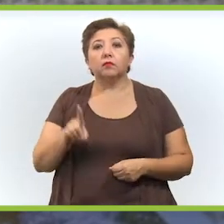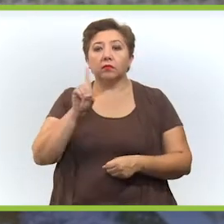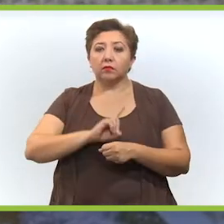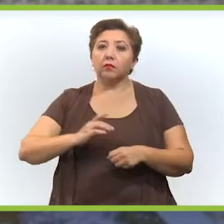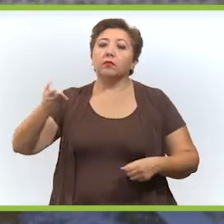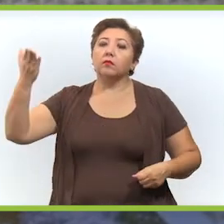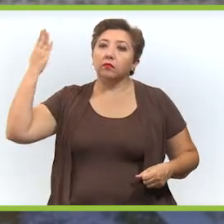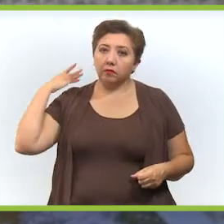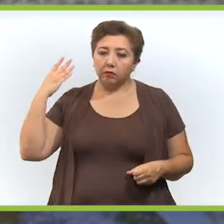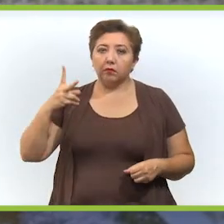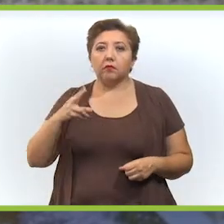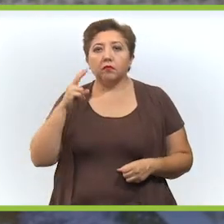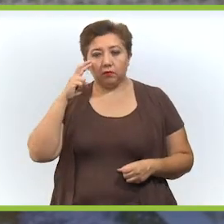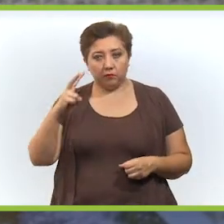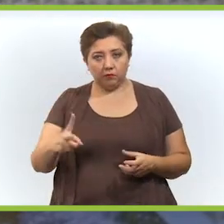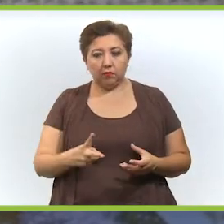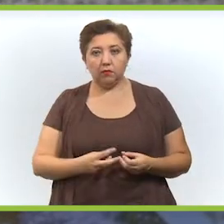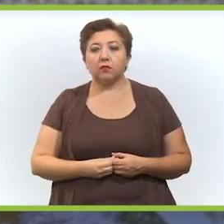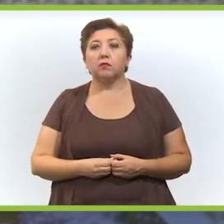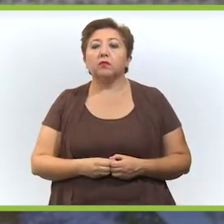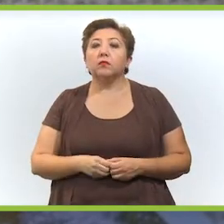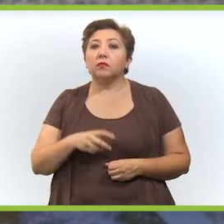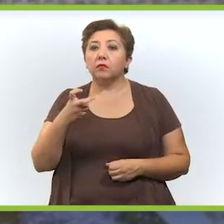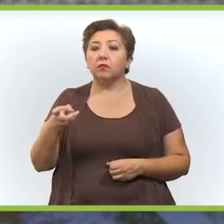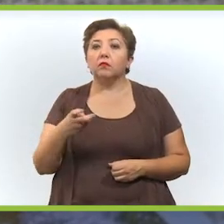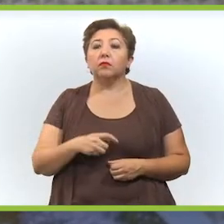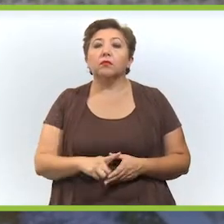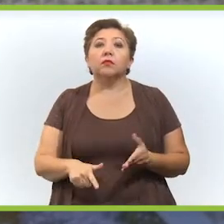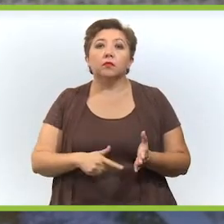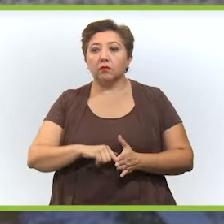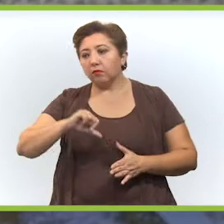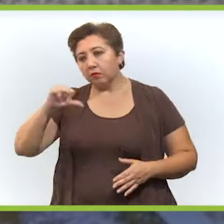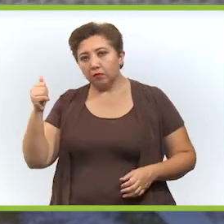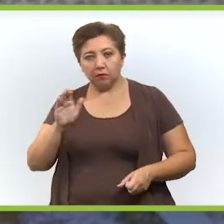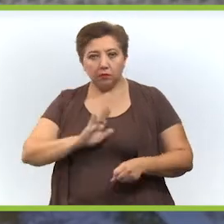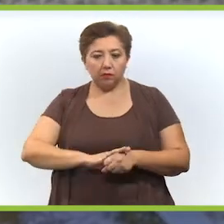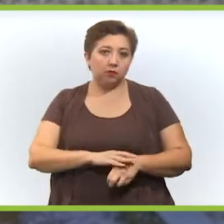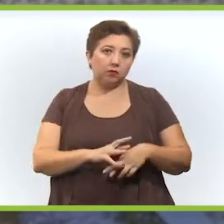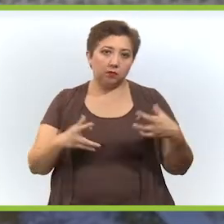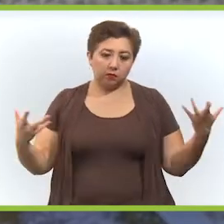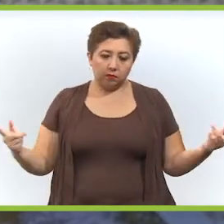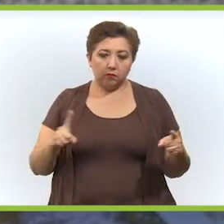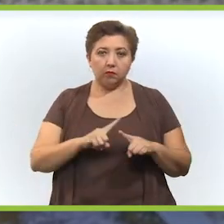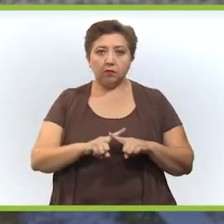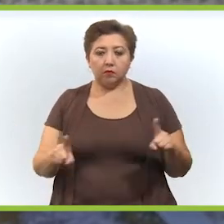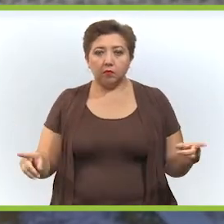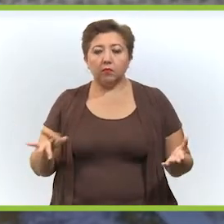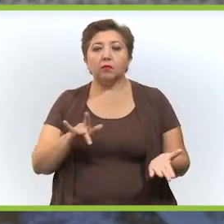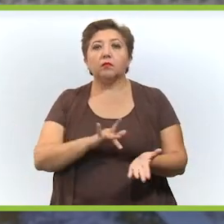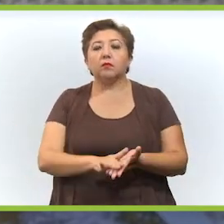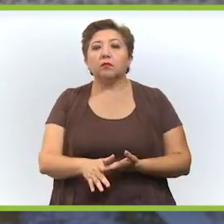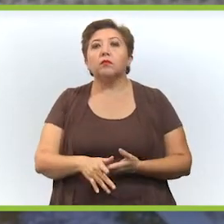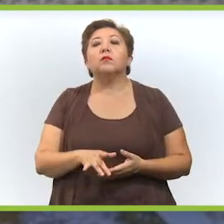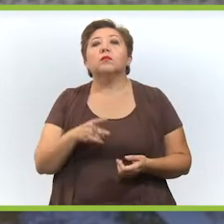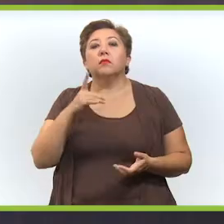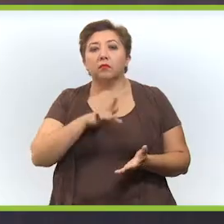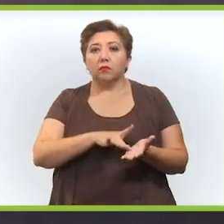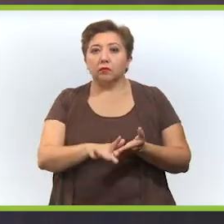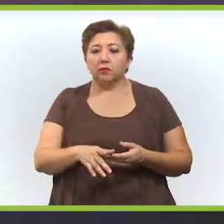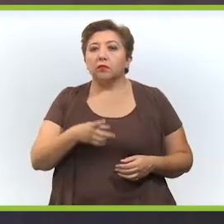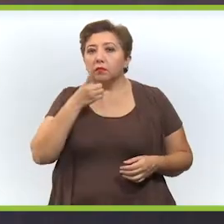recorrido estos puntos y otros más realizando diversos apoyos, apoyos que literalmente reconfortan.